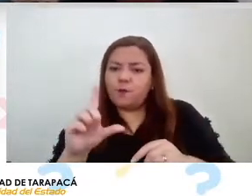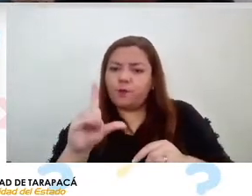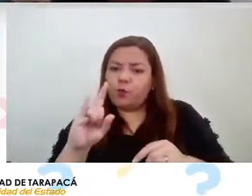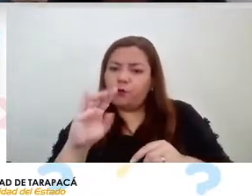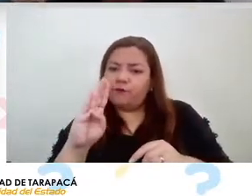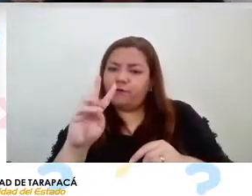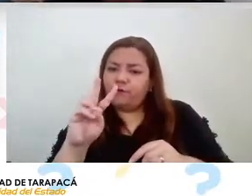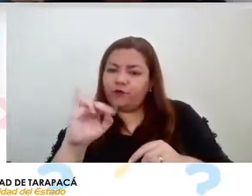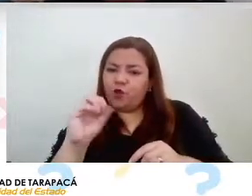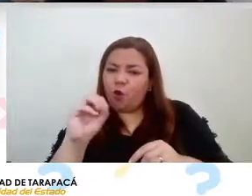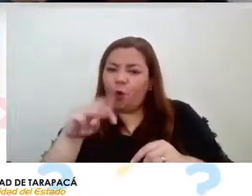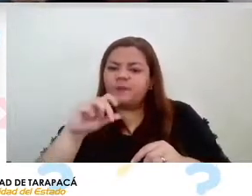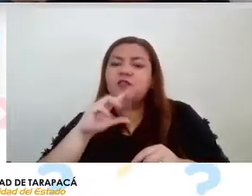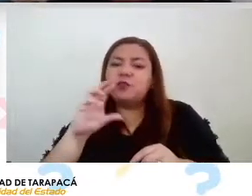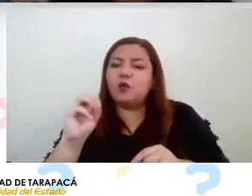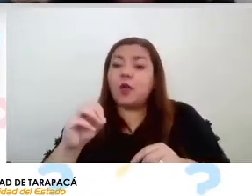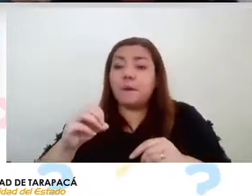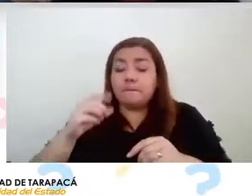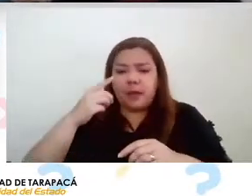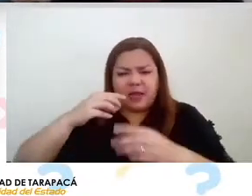lugares en realidad es muy escasa